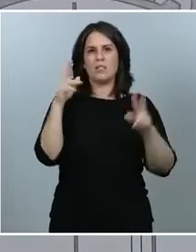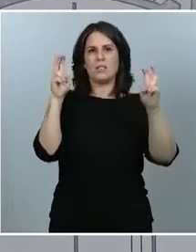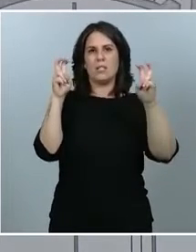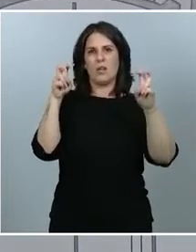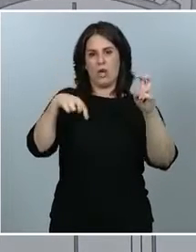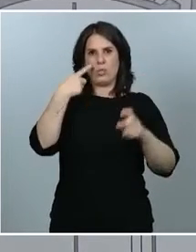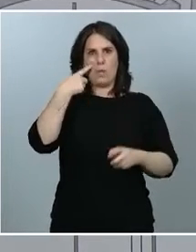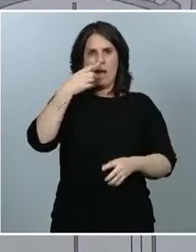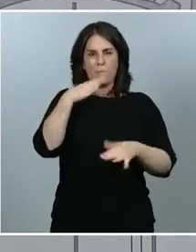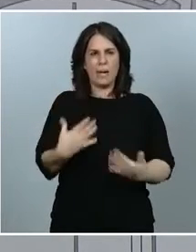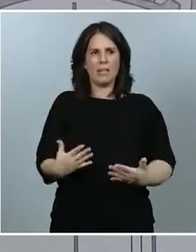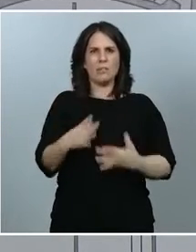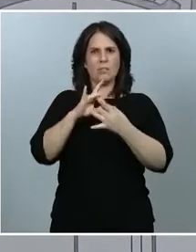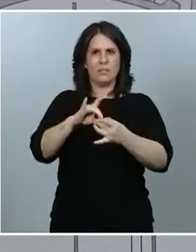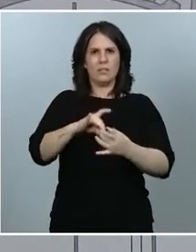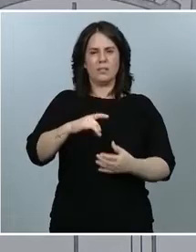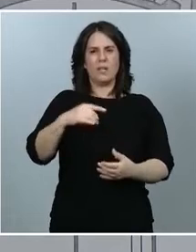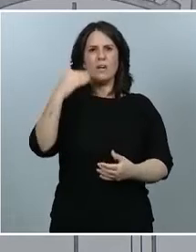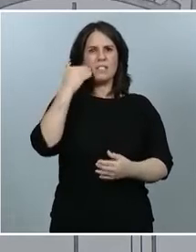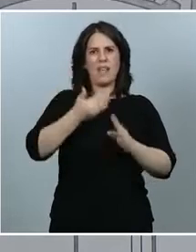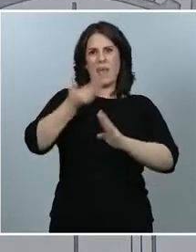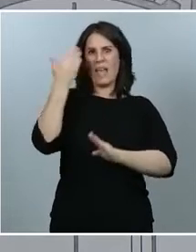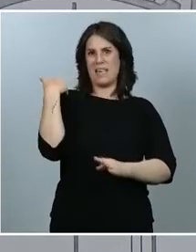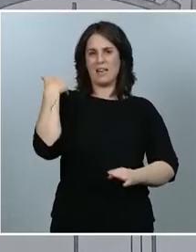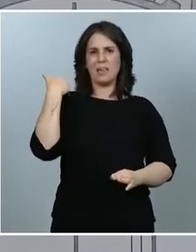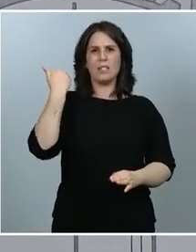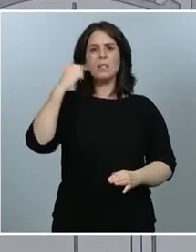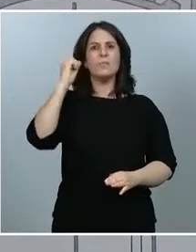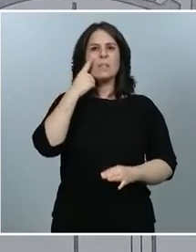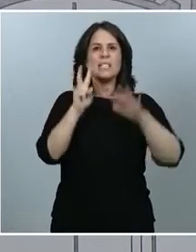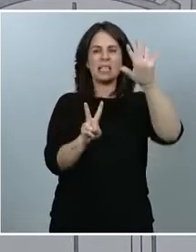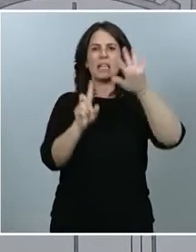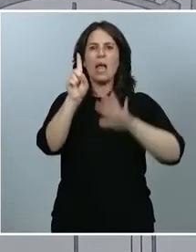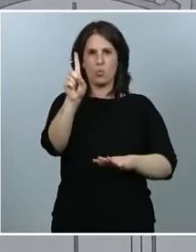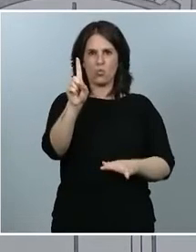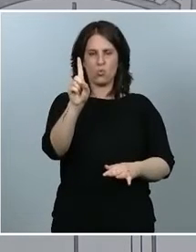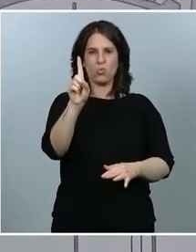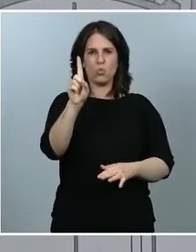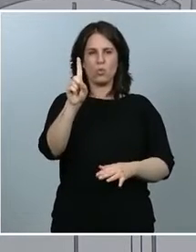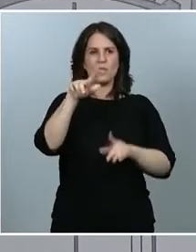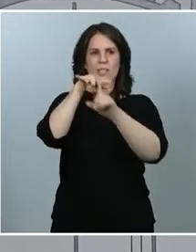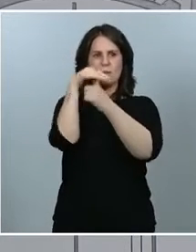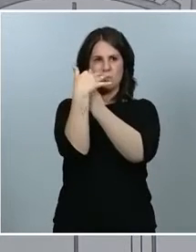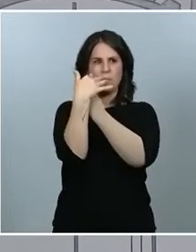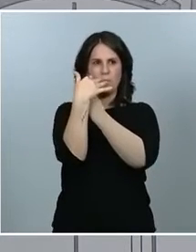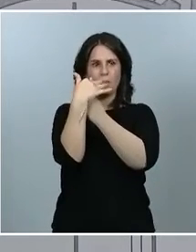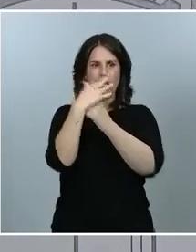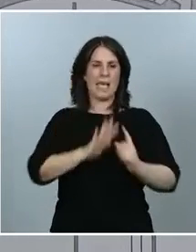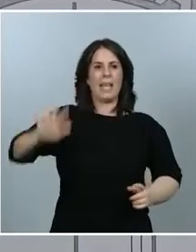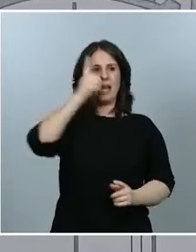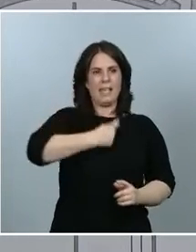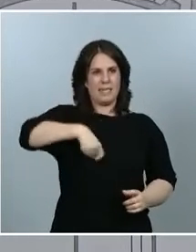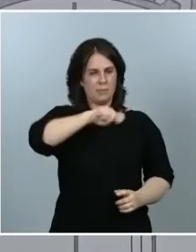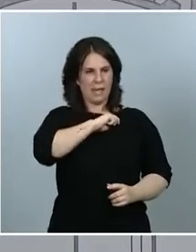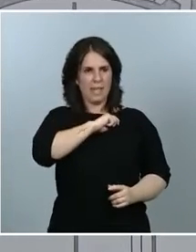Con fecha de ayer, se diagnosticaron 71 casos en toda España, pero con